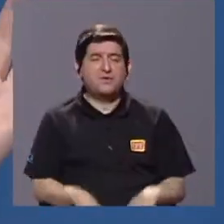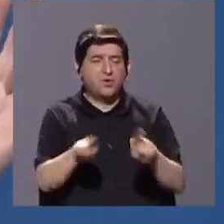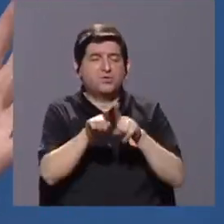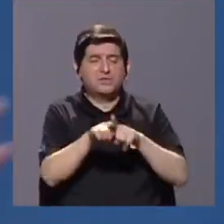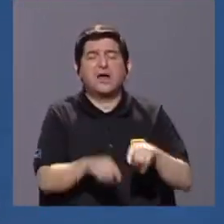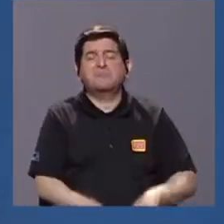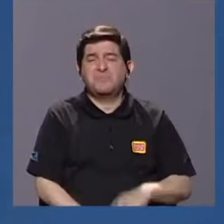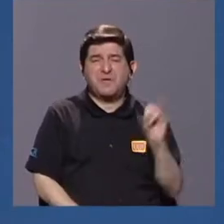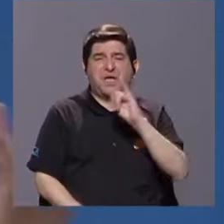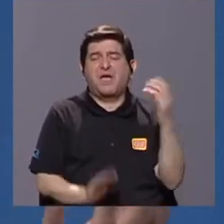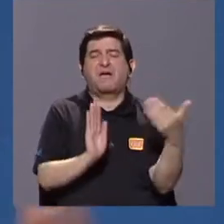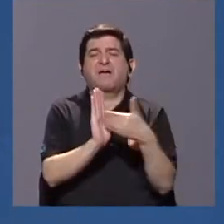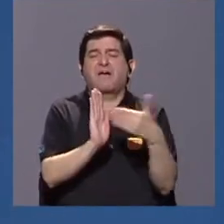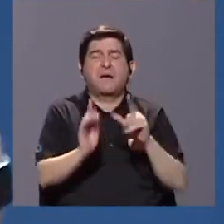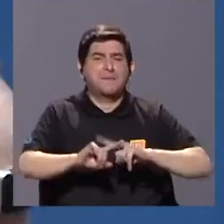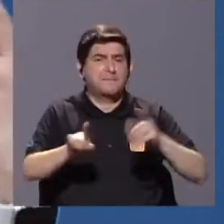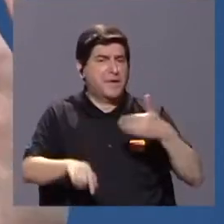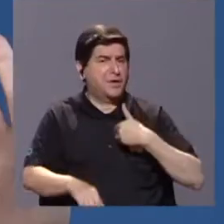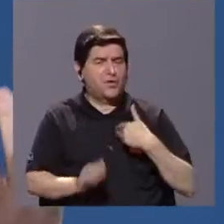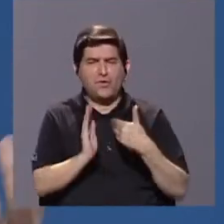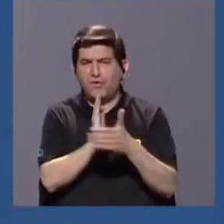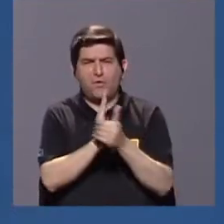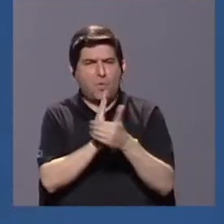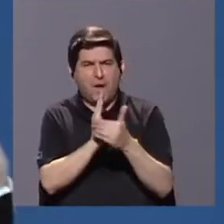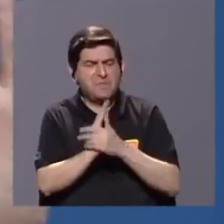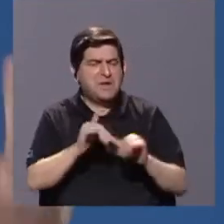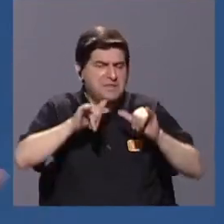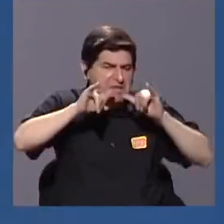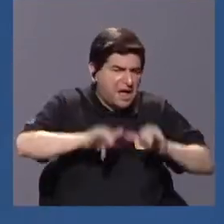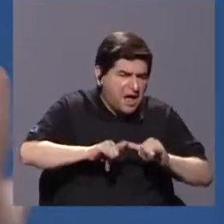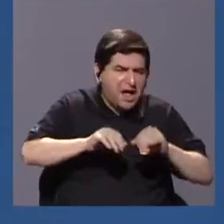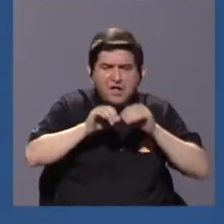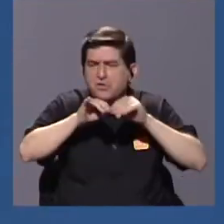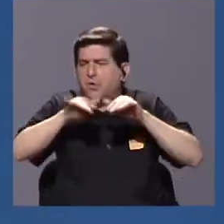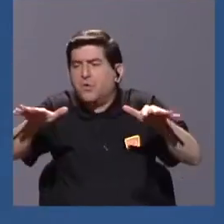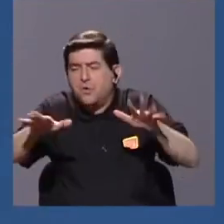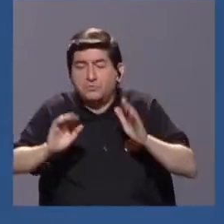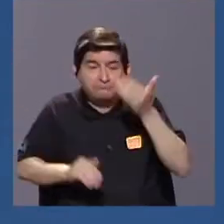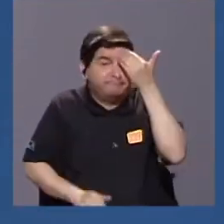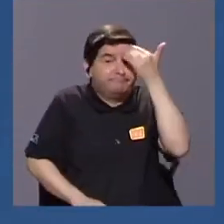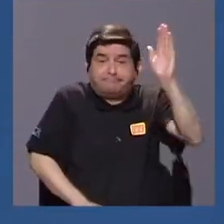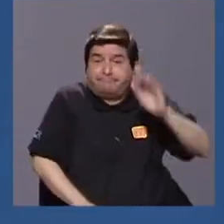infectan, pero no tienen capacidad de mantener, de diseminar, etc.